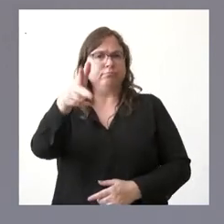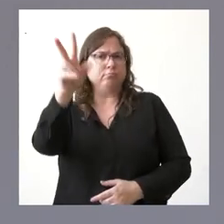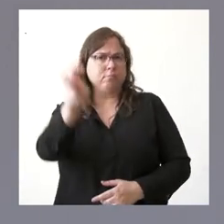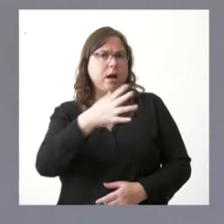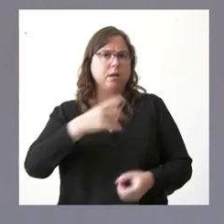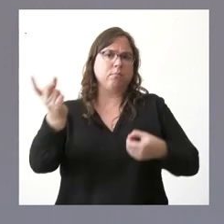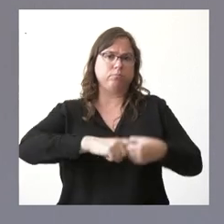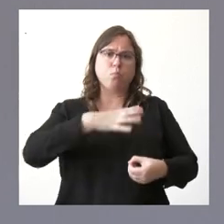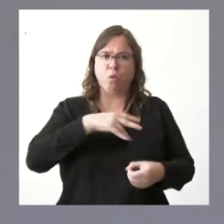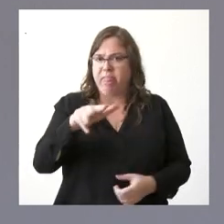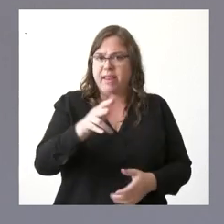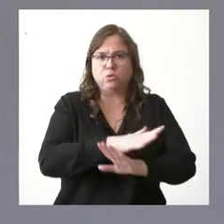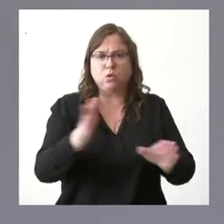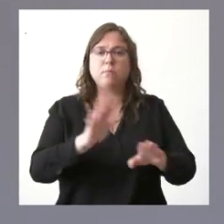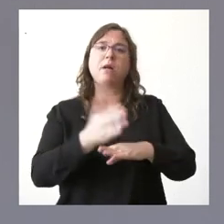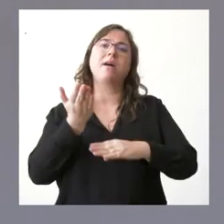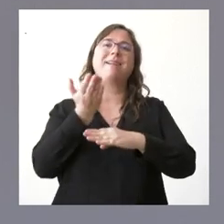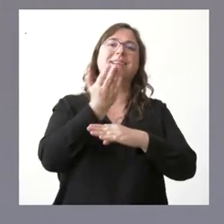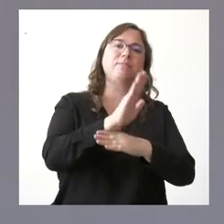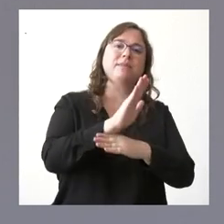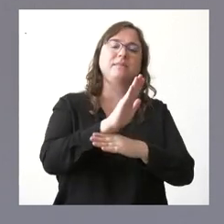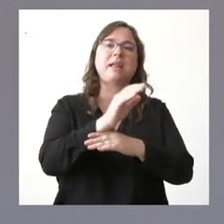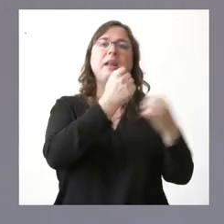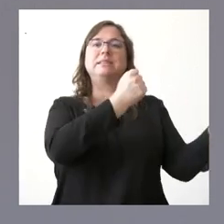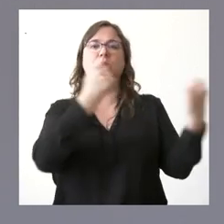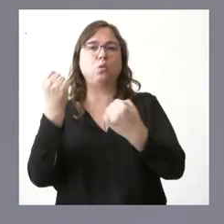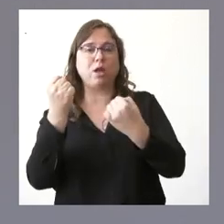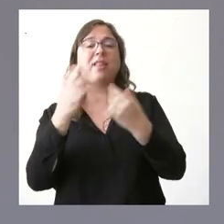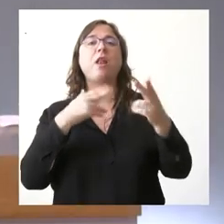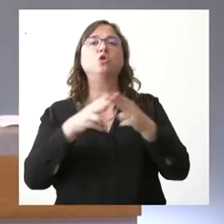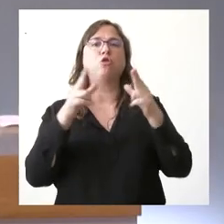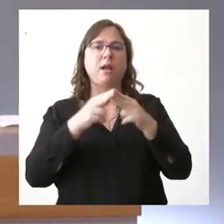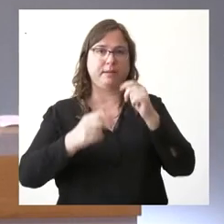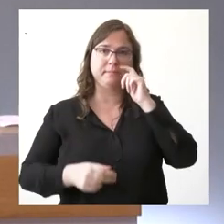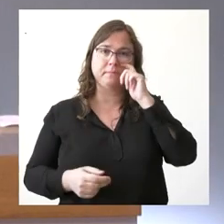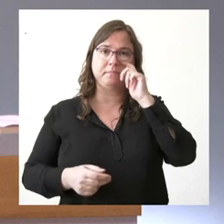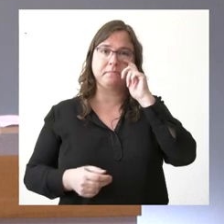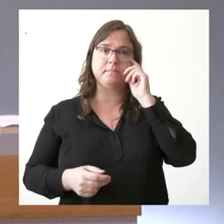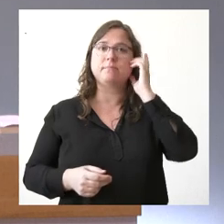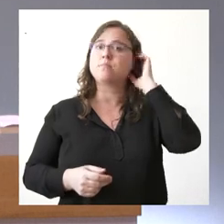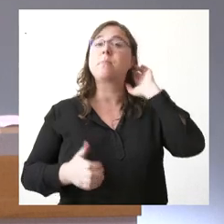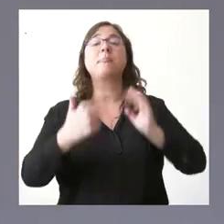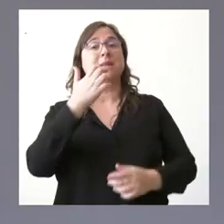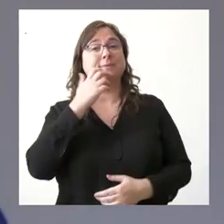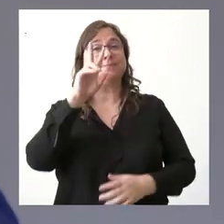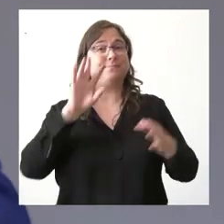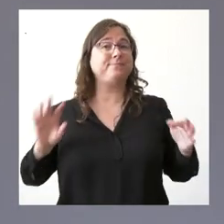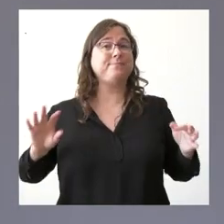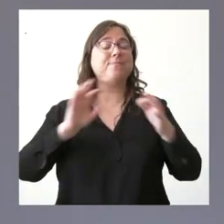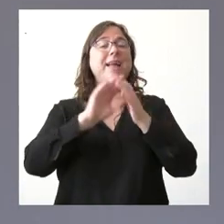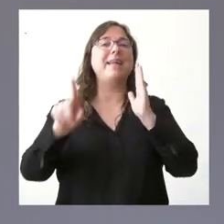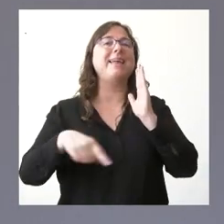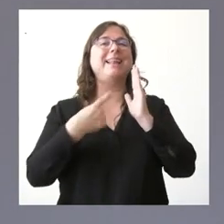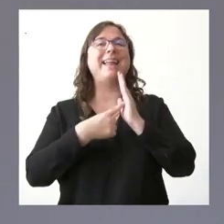representantes para representar a esas importantes instituciones en el ámbito del diálogo social si respecto a la ley de la violencia intrafamiliar